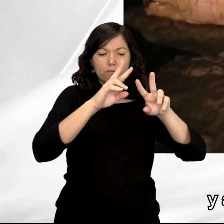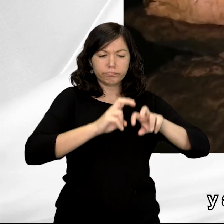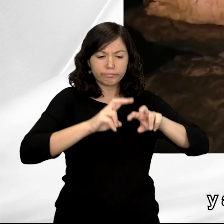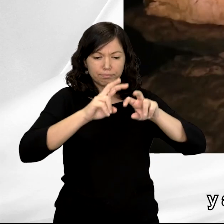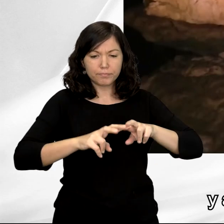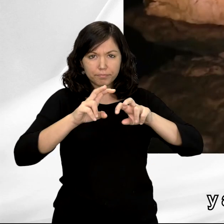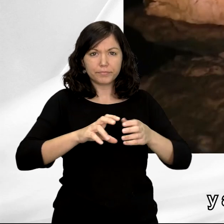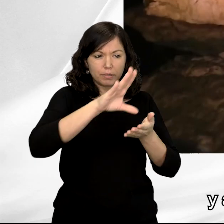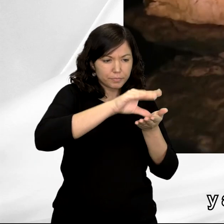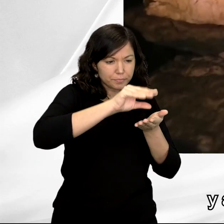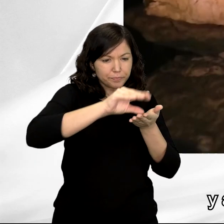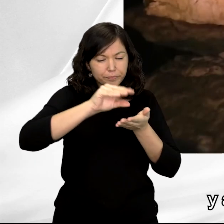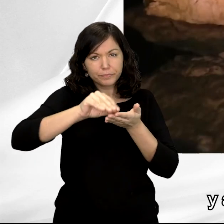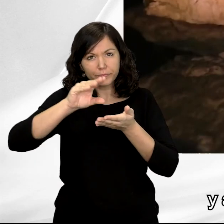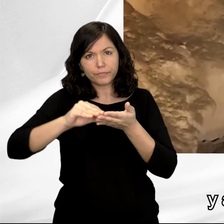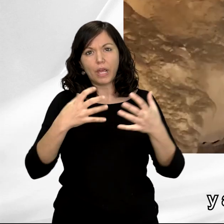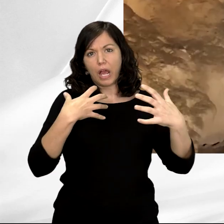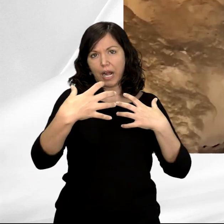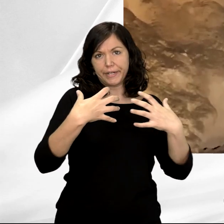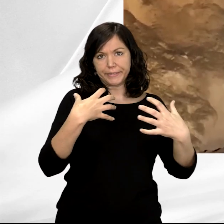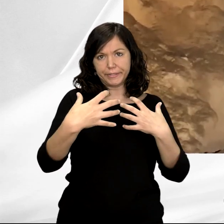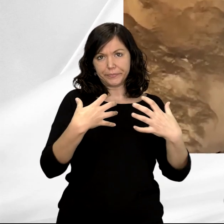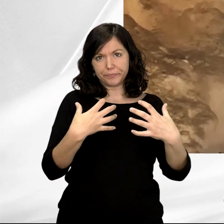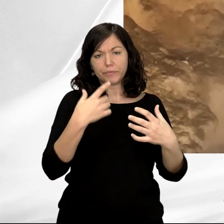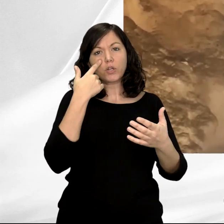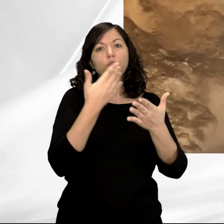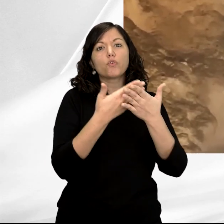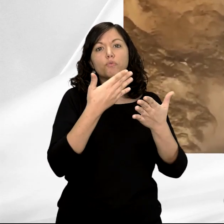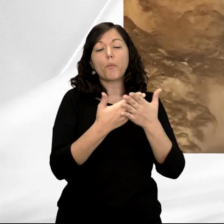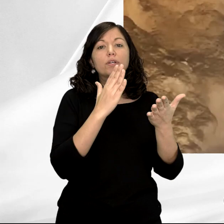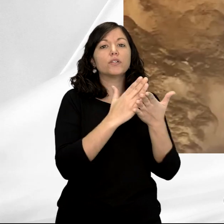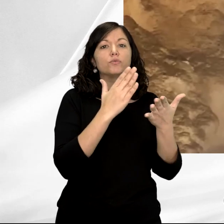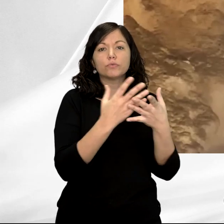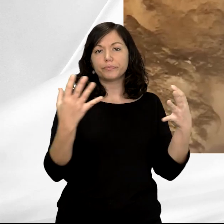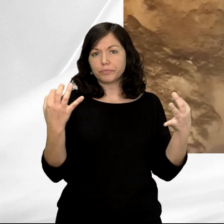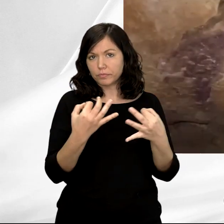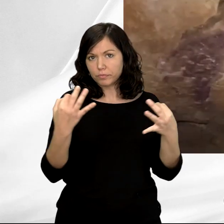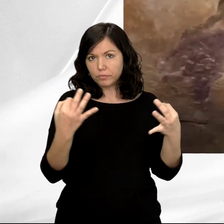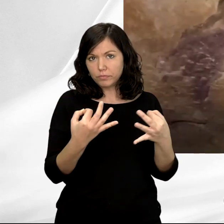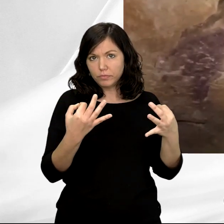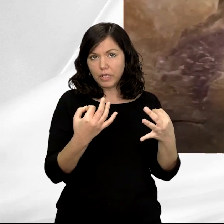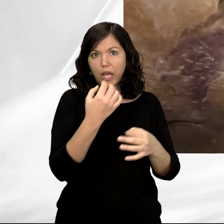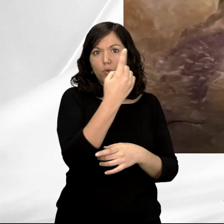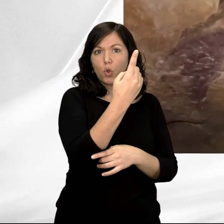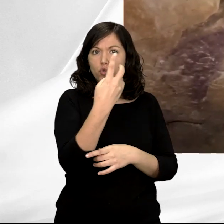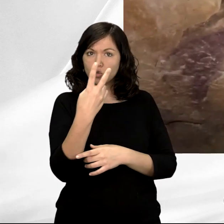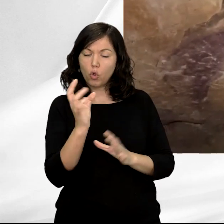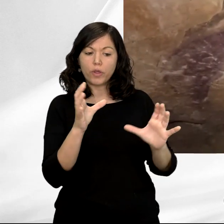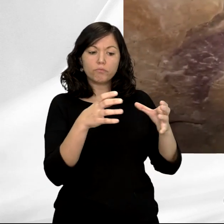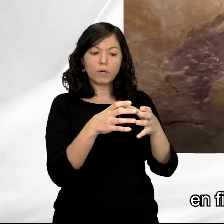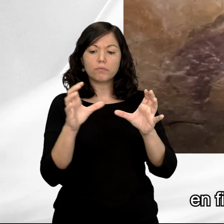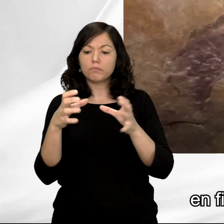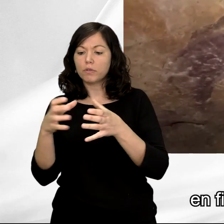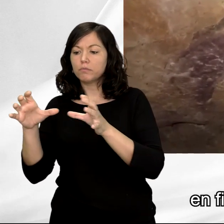y a documentar de manera exhaustiva el arte. Lo que nos muestran esos estudios es que hay unos 12 conjuntos